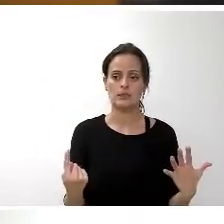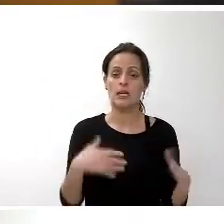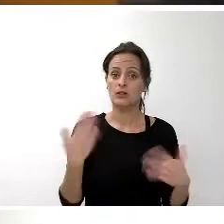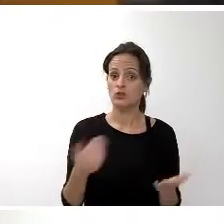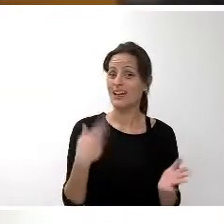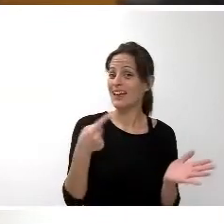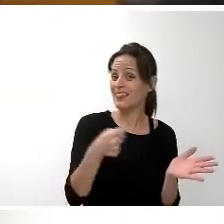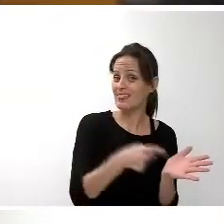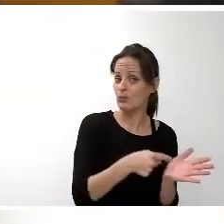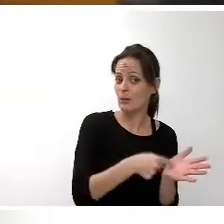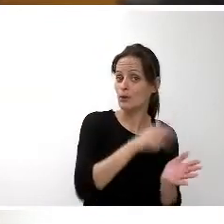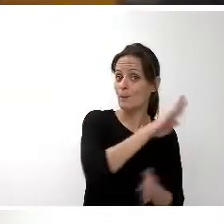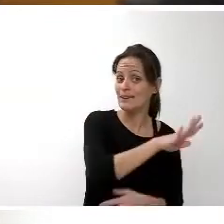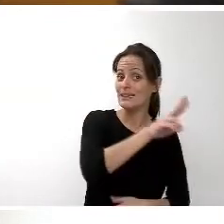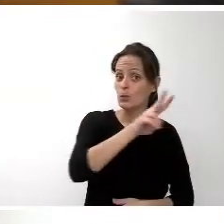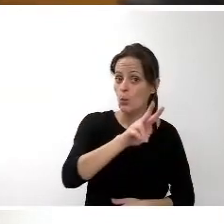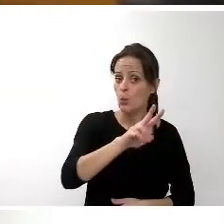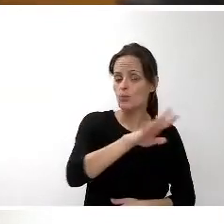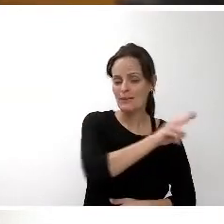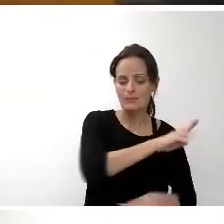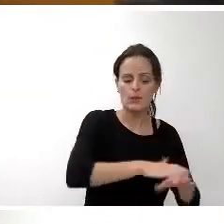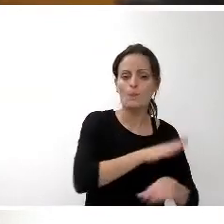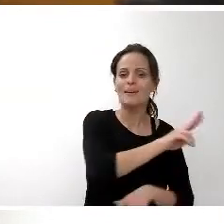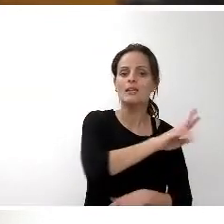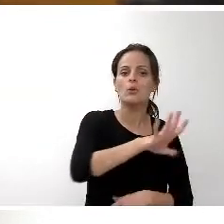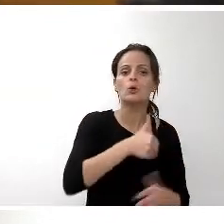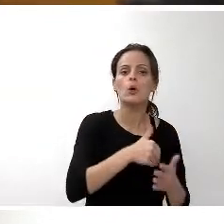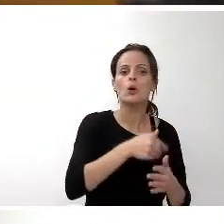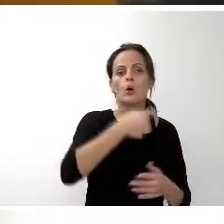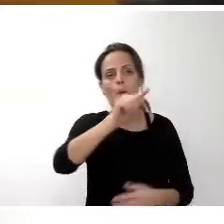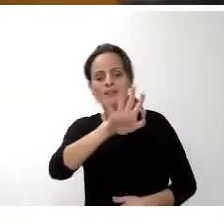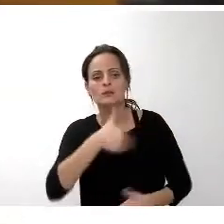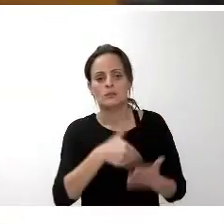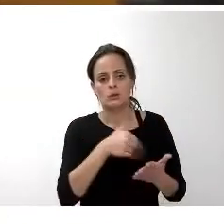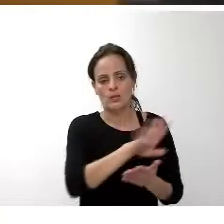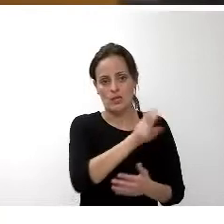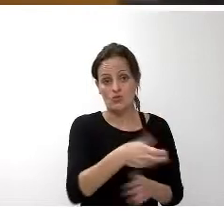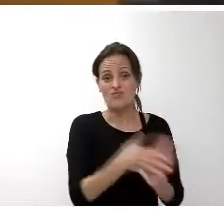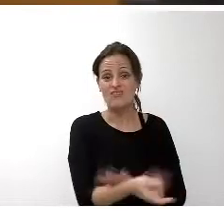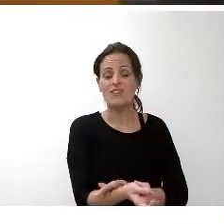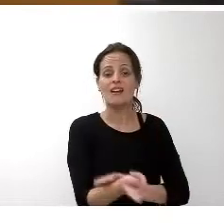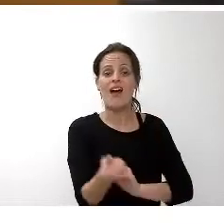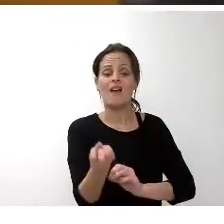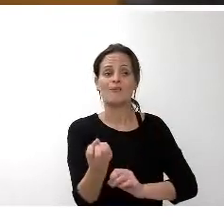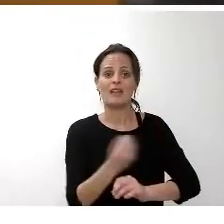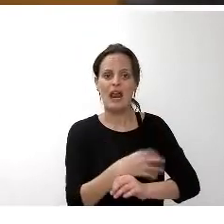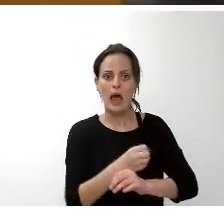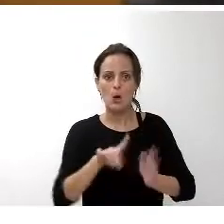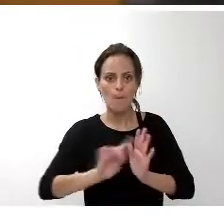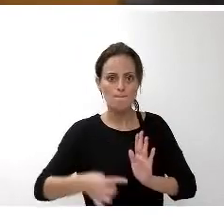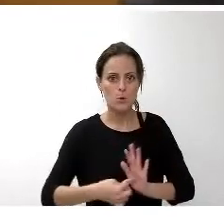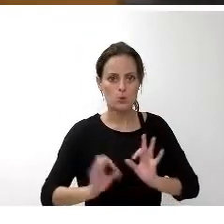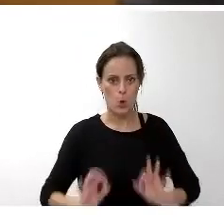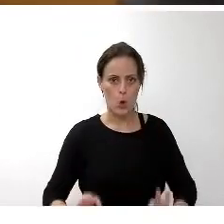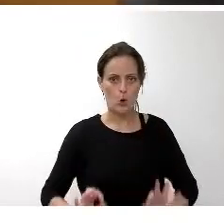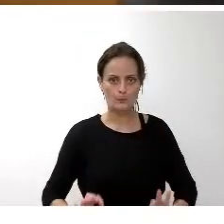antes manifesté, va a ser de 24,5 millones de euros y es de reseñar que el ahorro bruto, es decir, entendemos el ahorro bruto como el saldo de ingresos